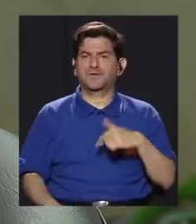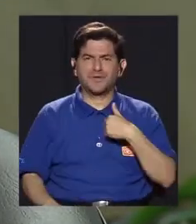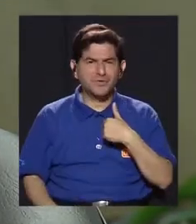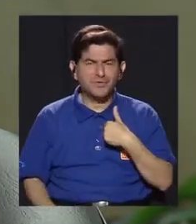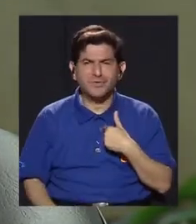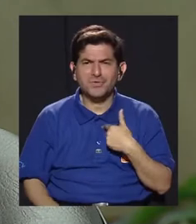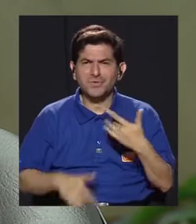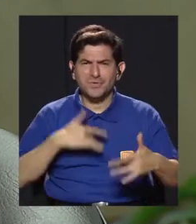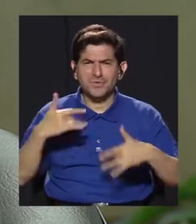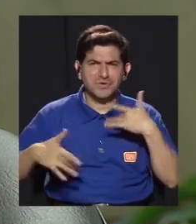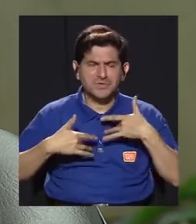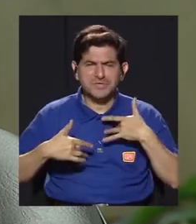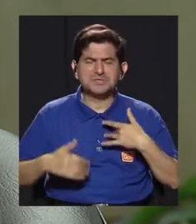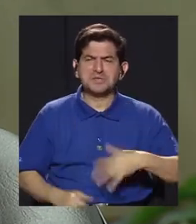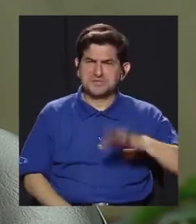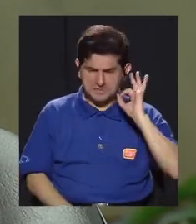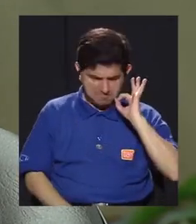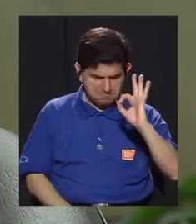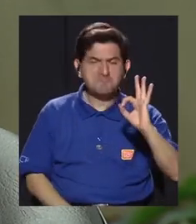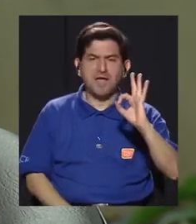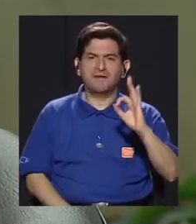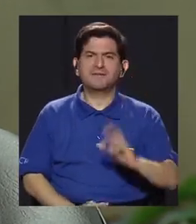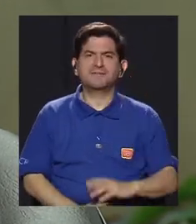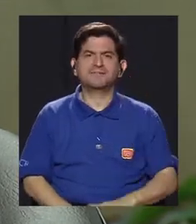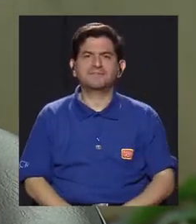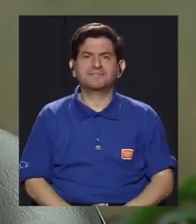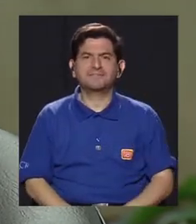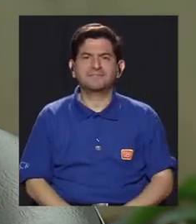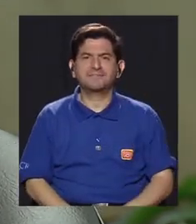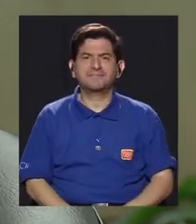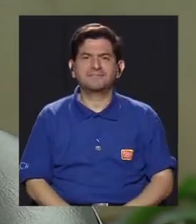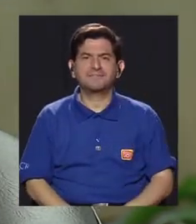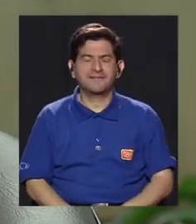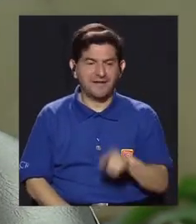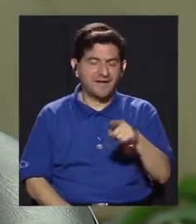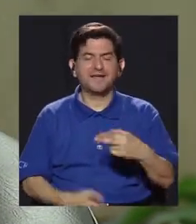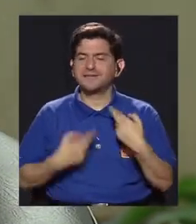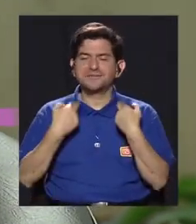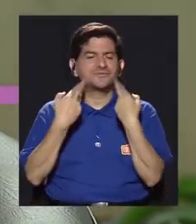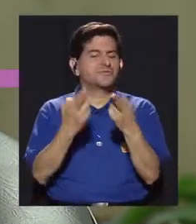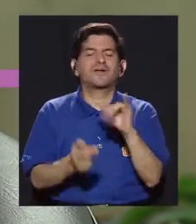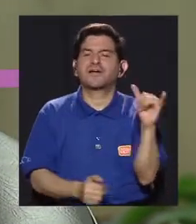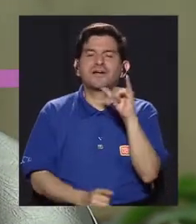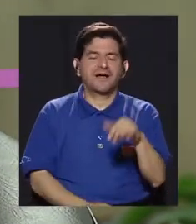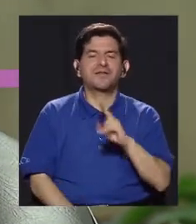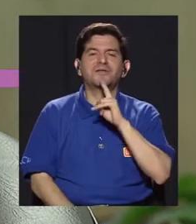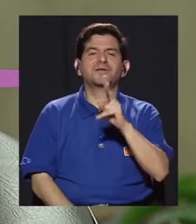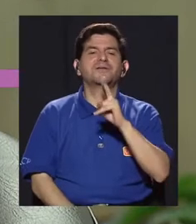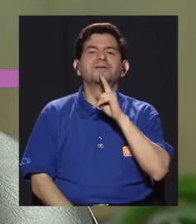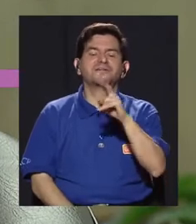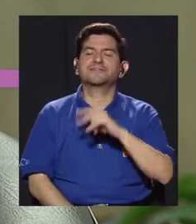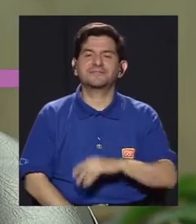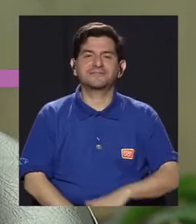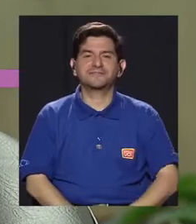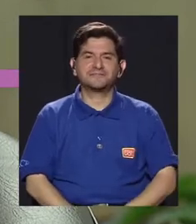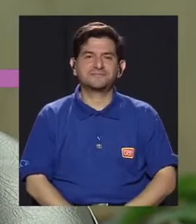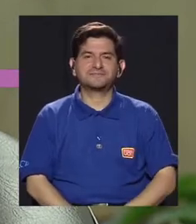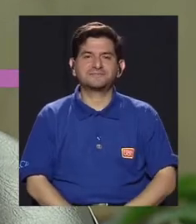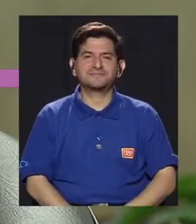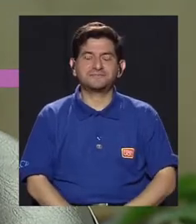y sentir que uno está bien es un regalo. de veras que es un regalo.